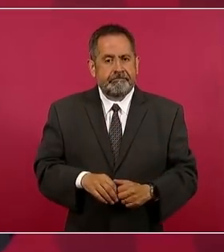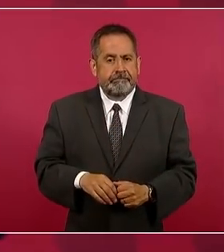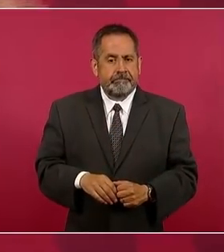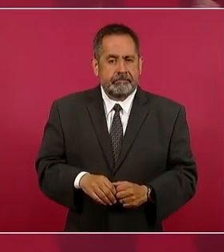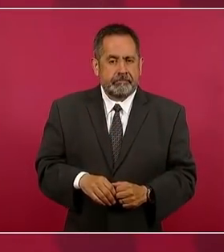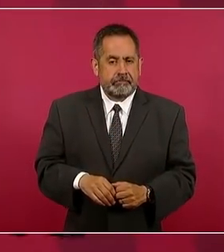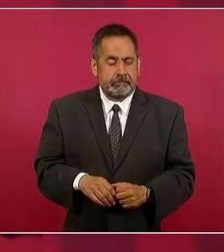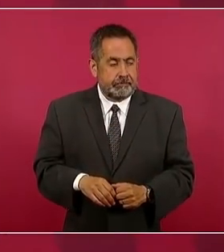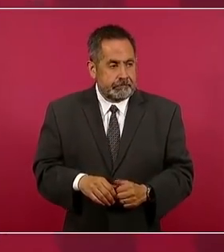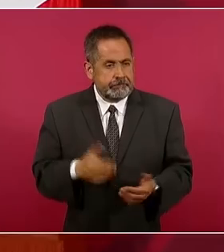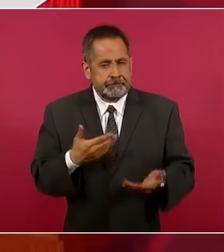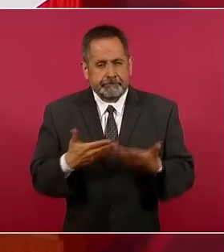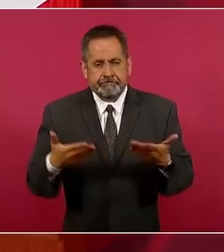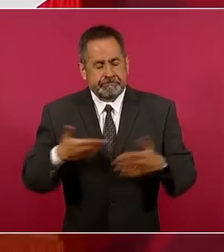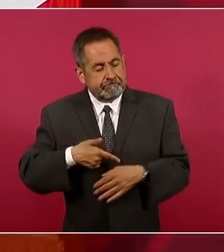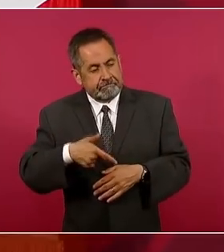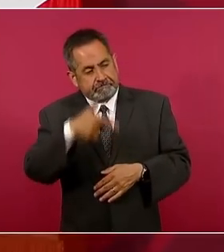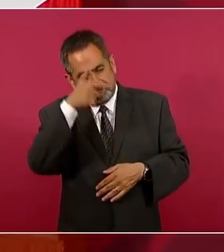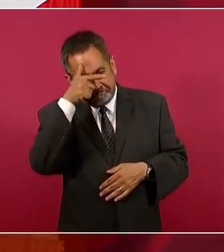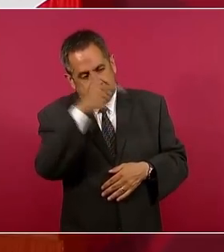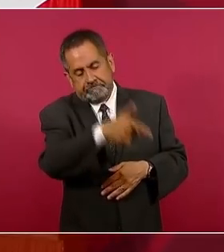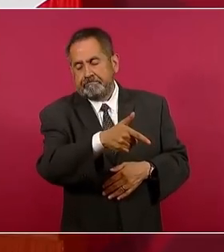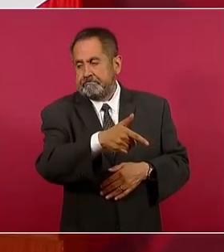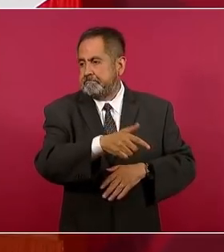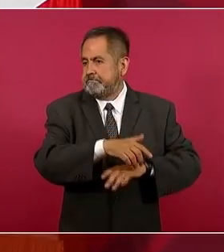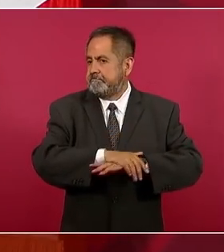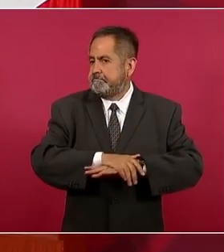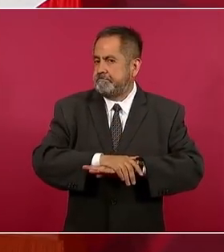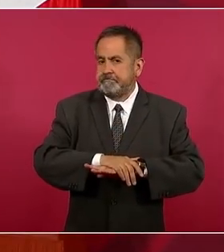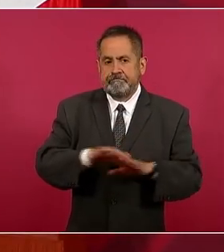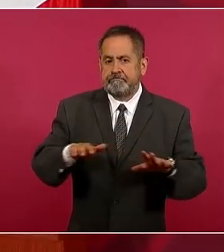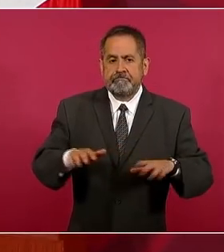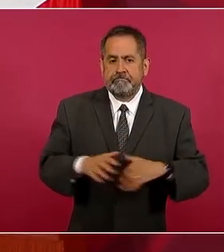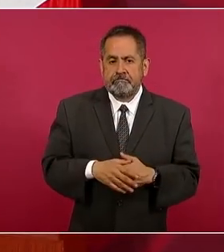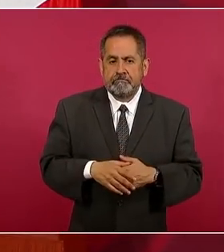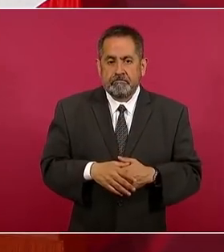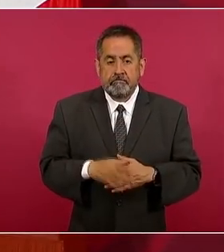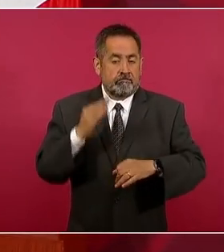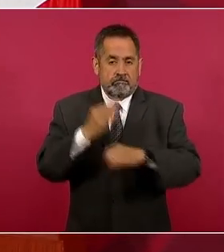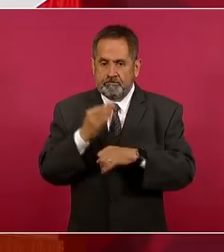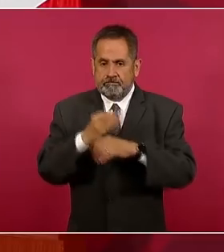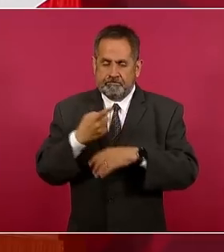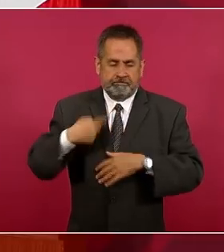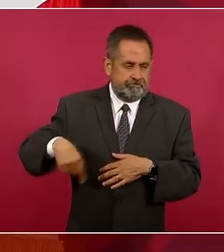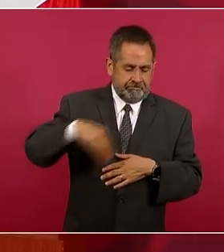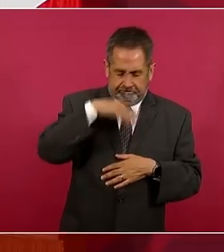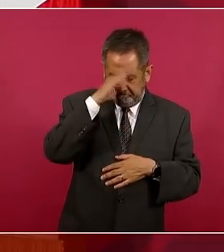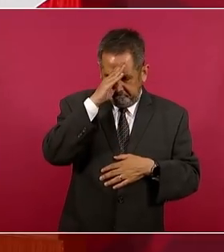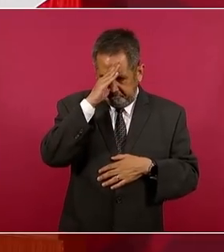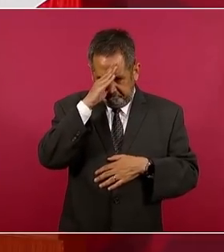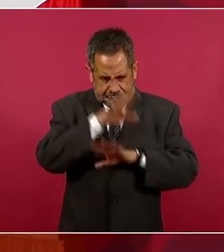Pero ahora, como son tiempos de definiciones,